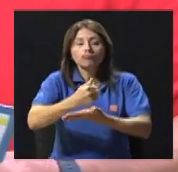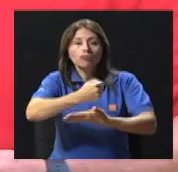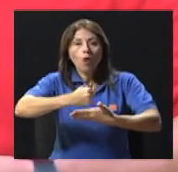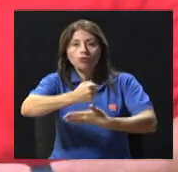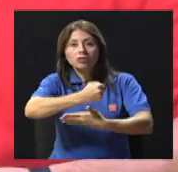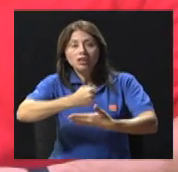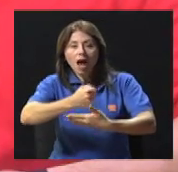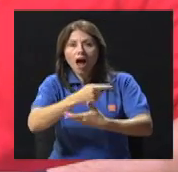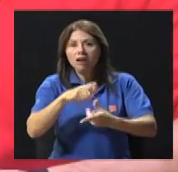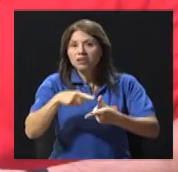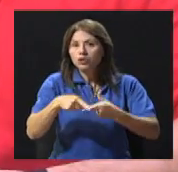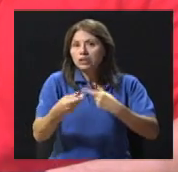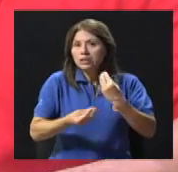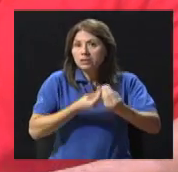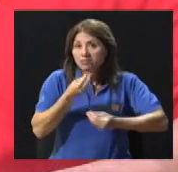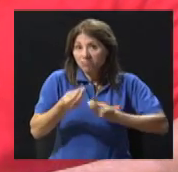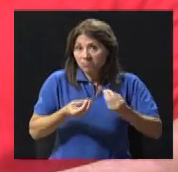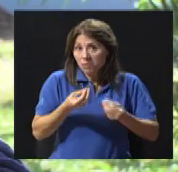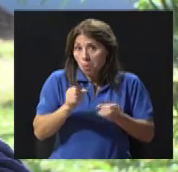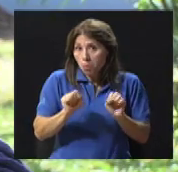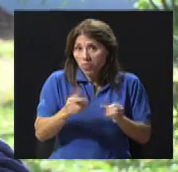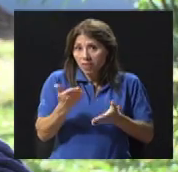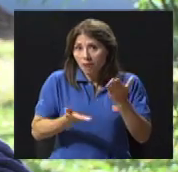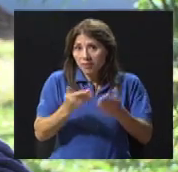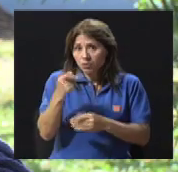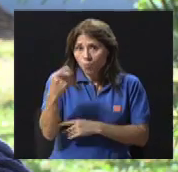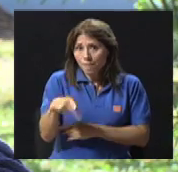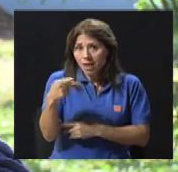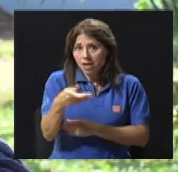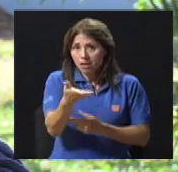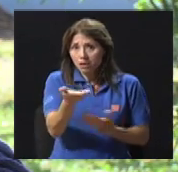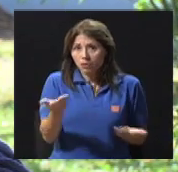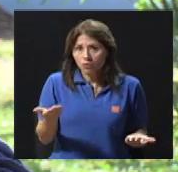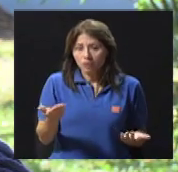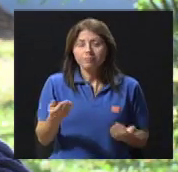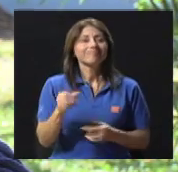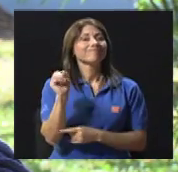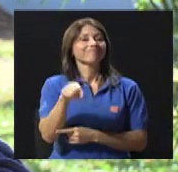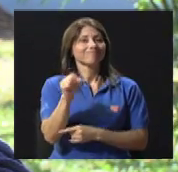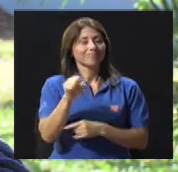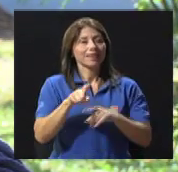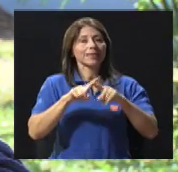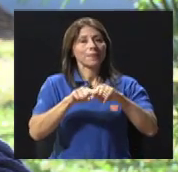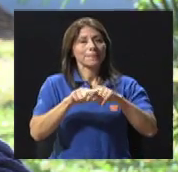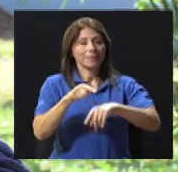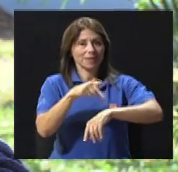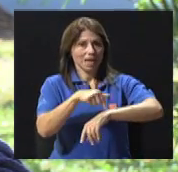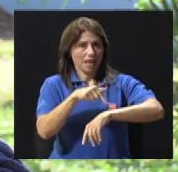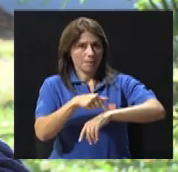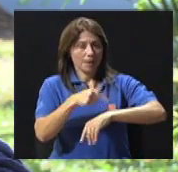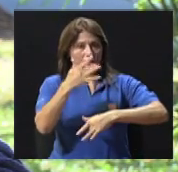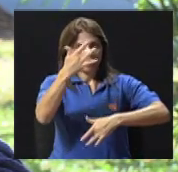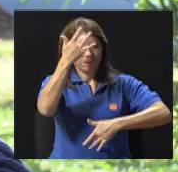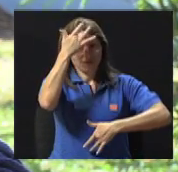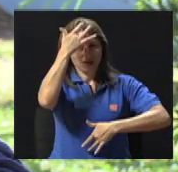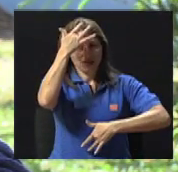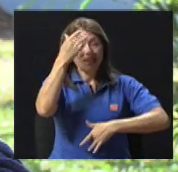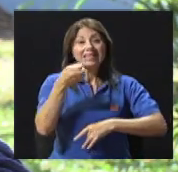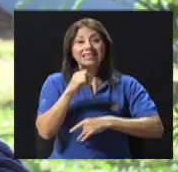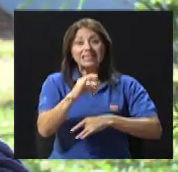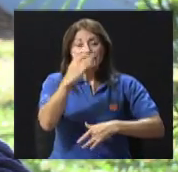¿Qué tanto les puede representar más bien un peligro? Claro, dependiendo de la etapa en que se esté. Si la está iniciando,